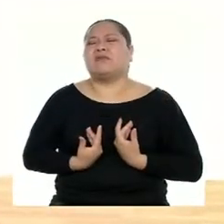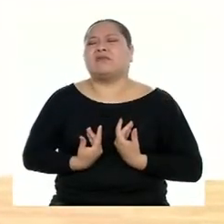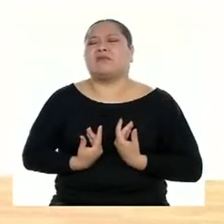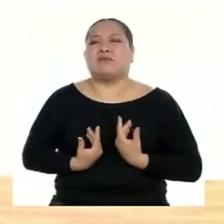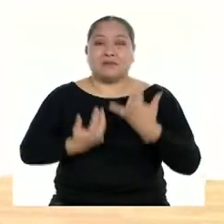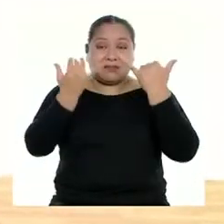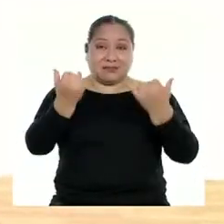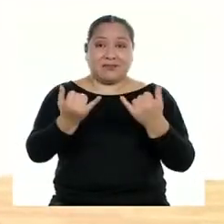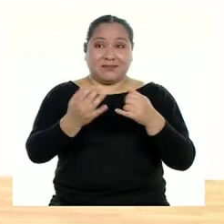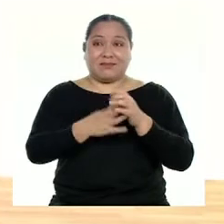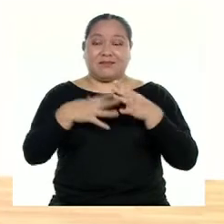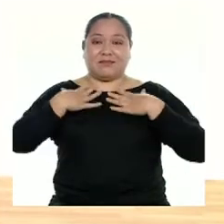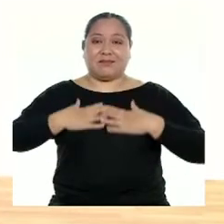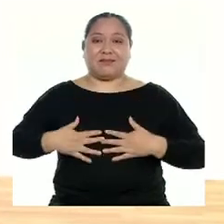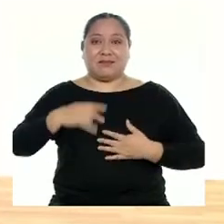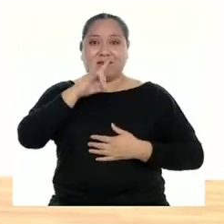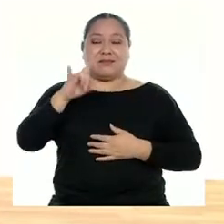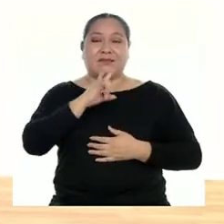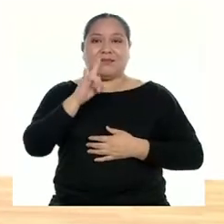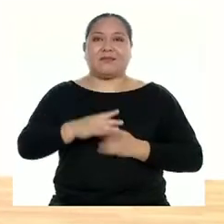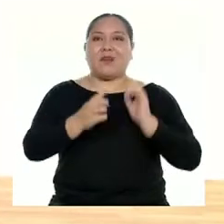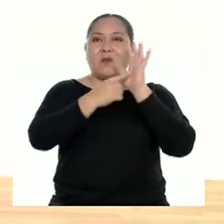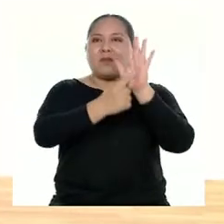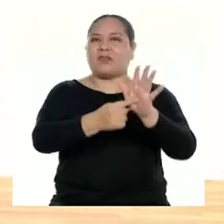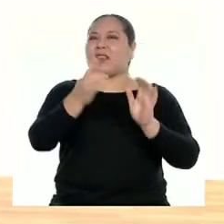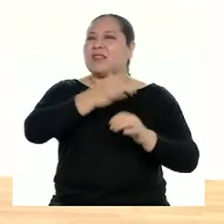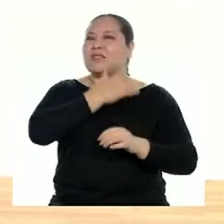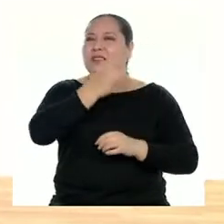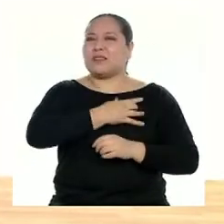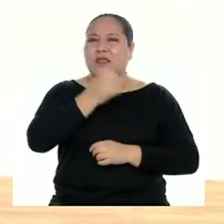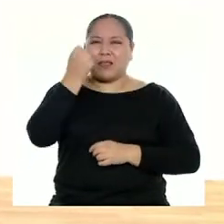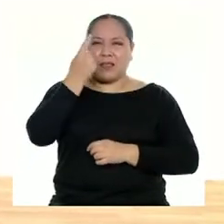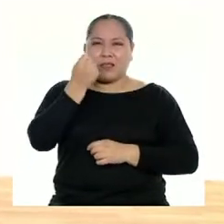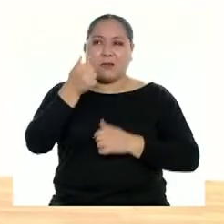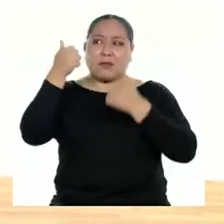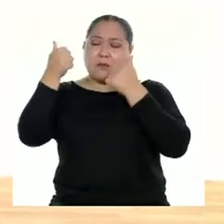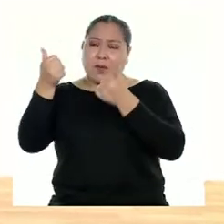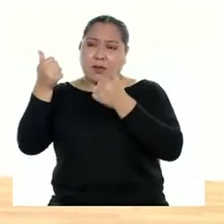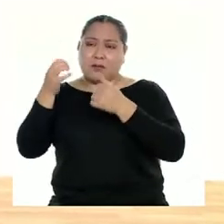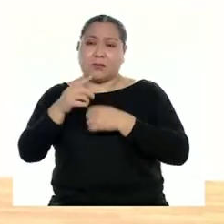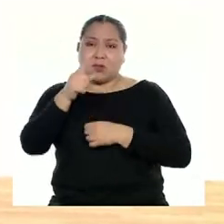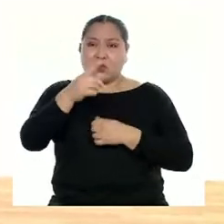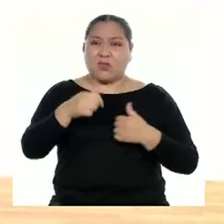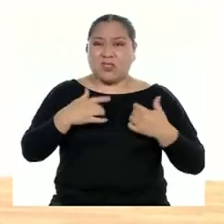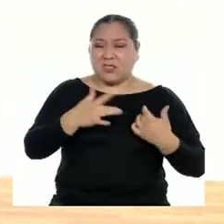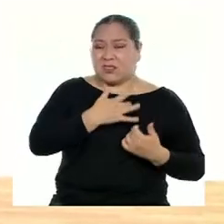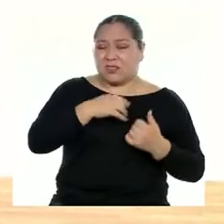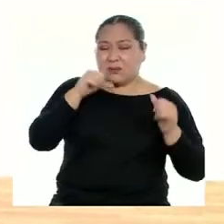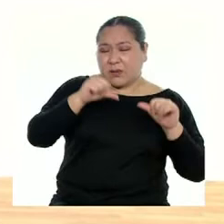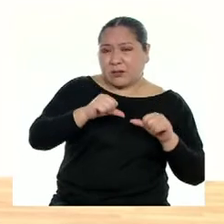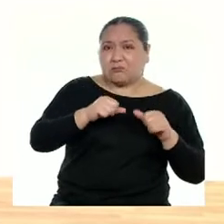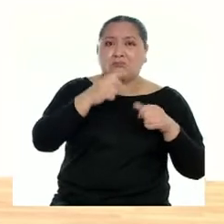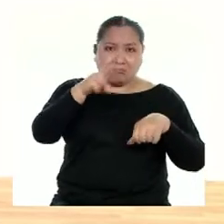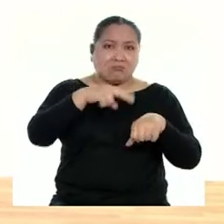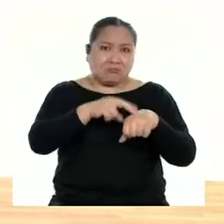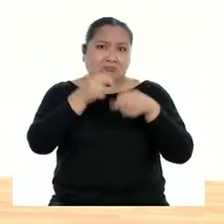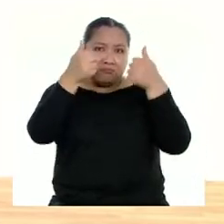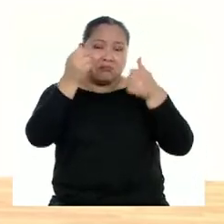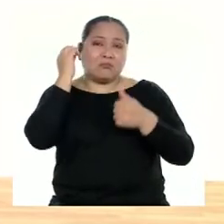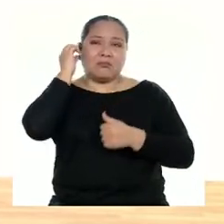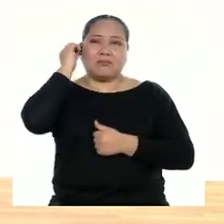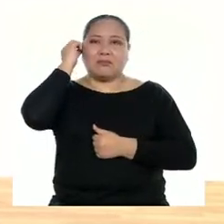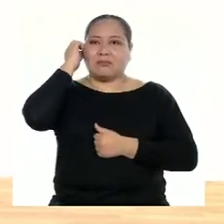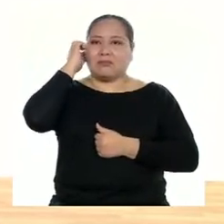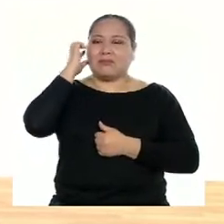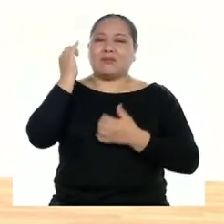Así que hoy vamos a usar nuestro cuerpo para expresar eso que sentimos y entender que está bien estar bien y que está bien no estar tan bien. Bien,